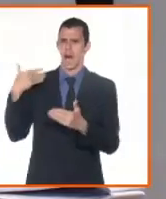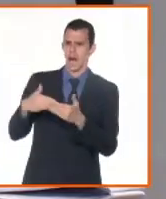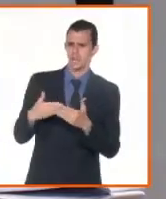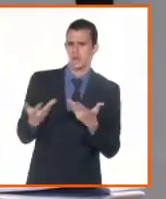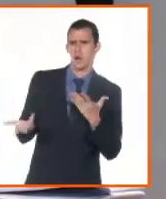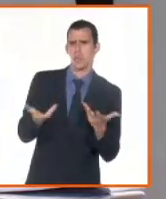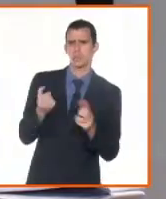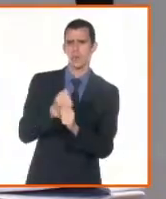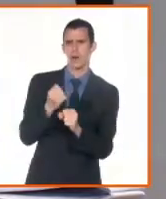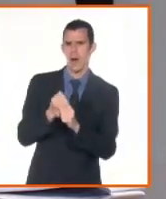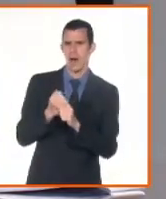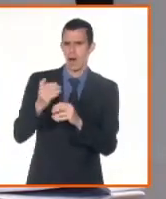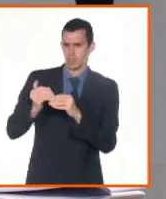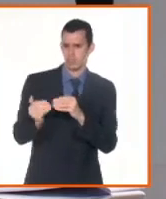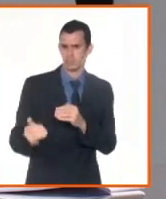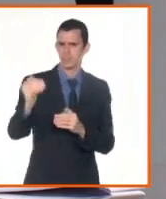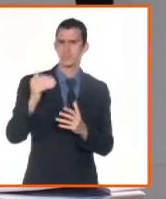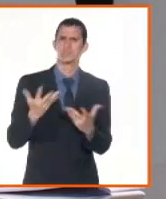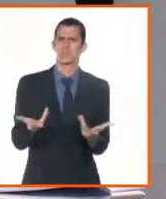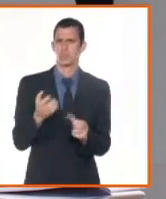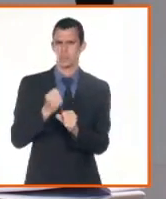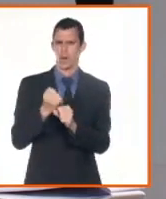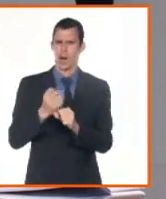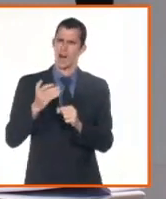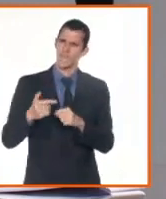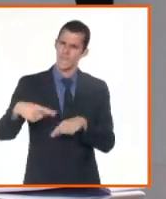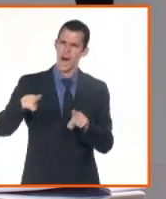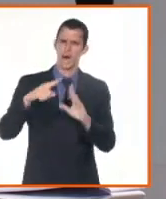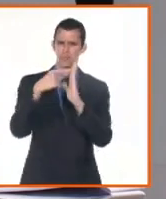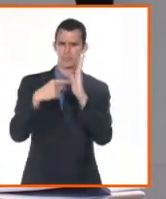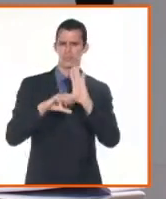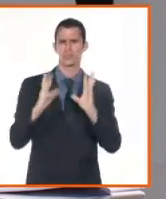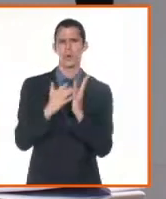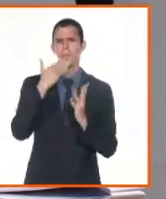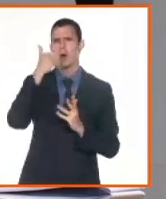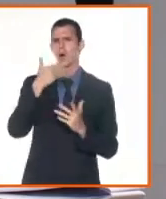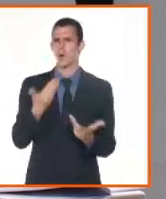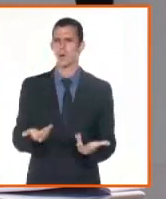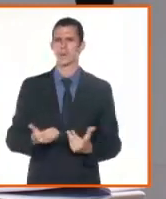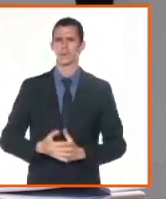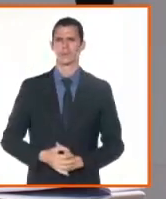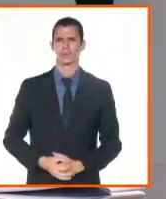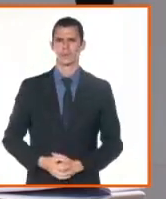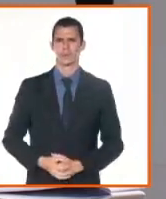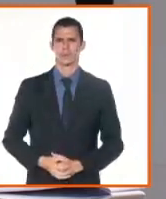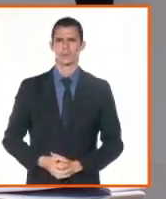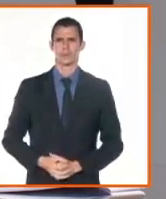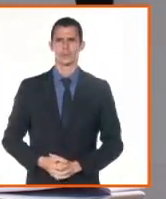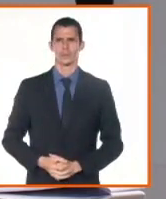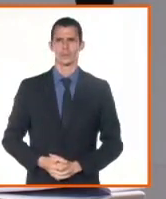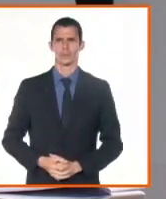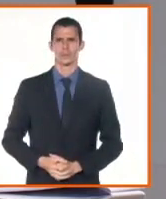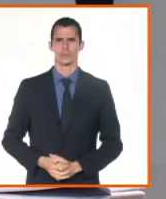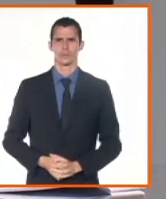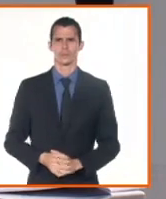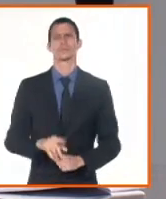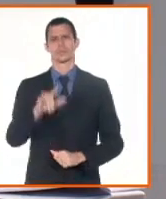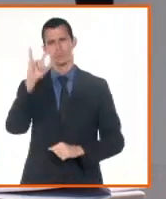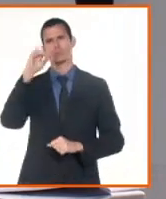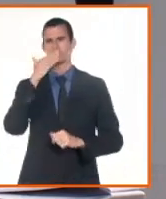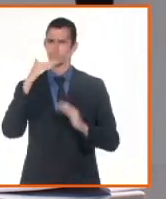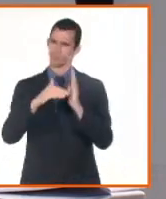Bueno, reiterar las buenas tardes, Randy. Señalar, bueno, ya la directora general